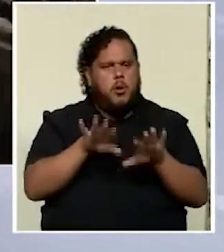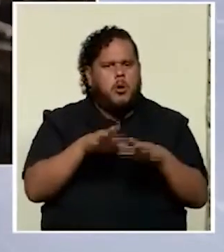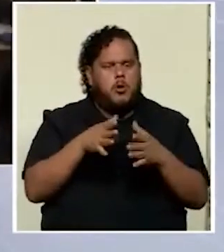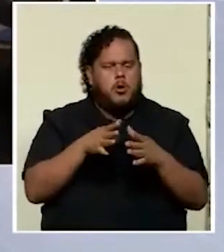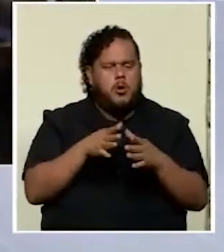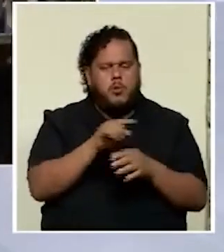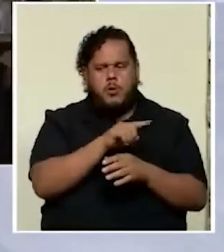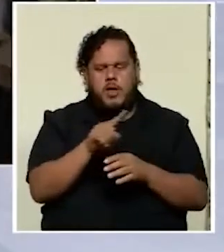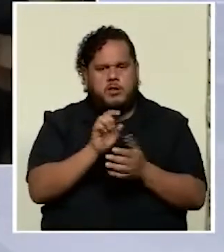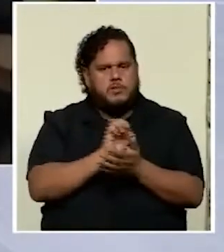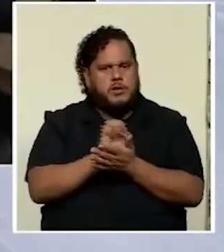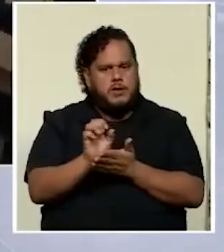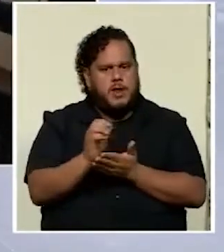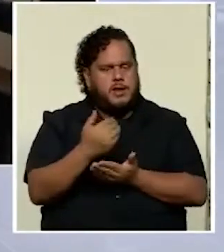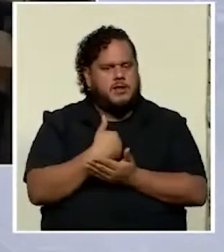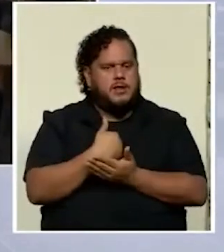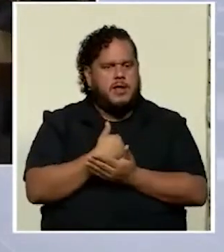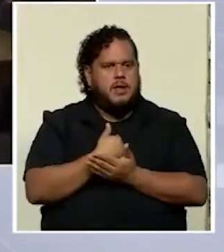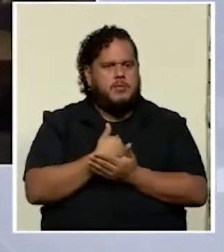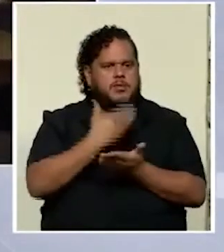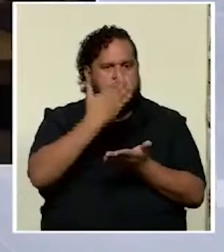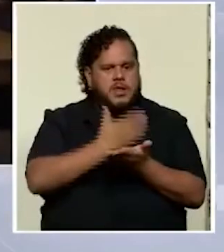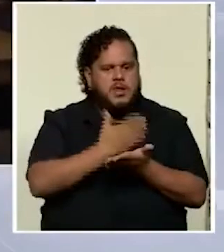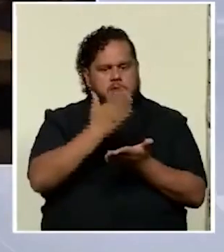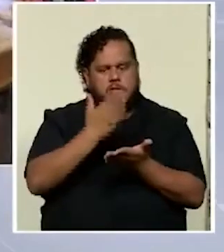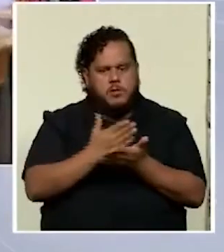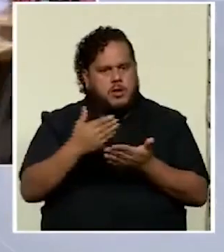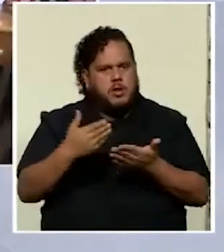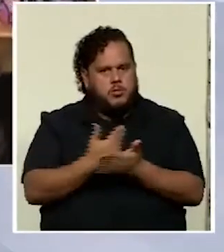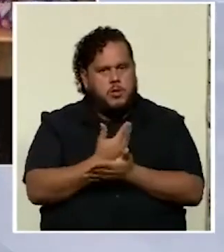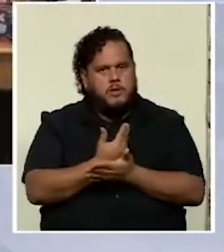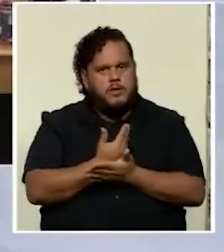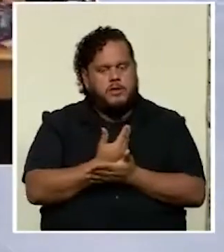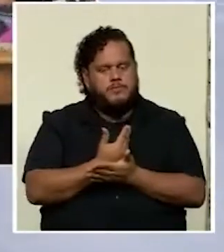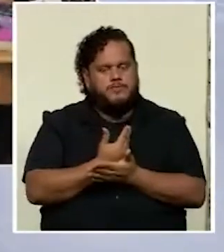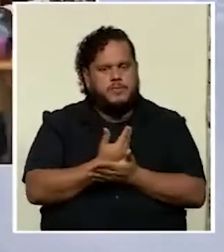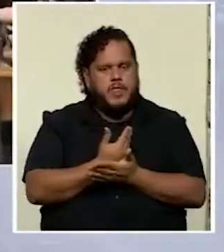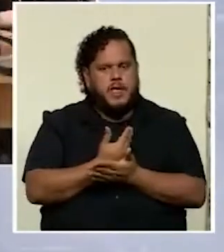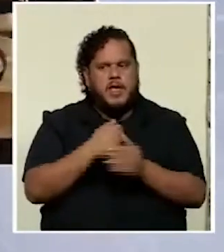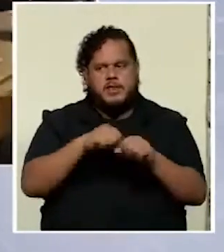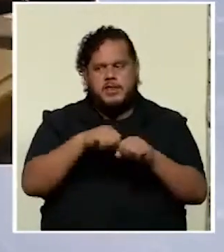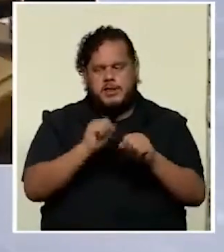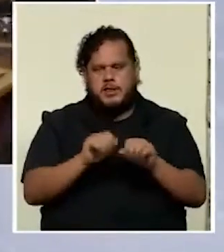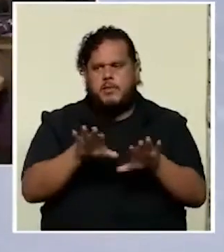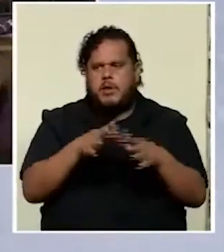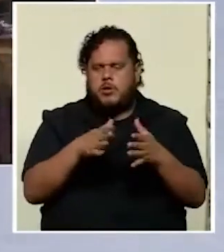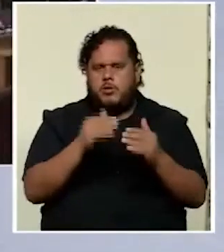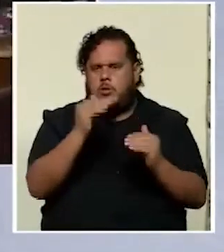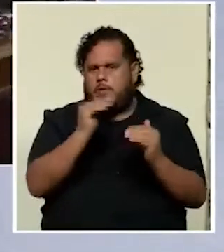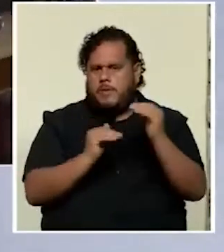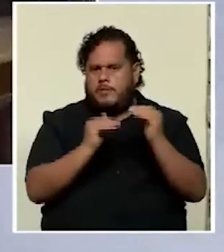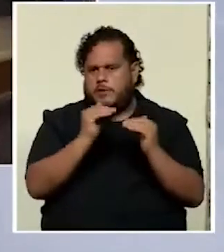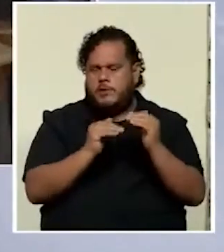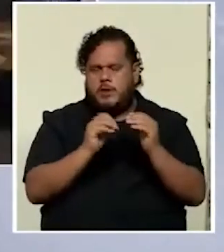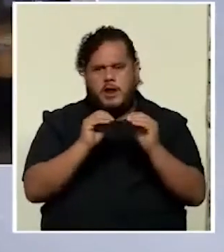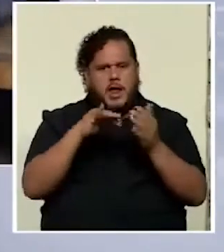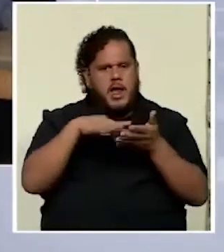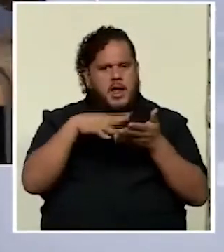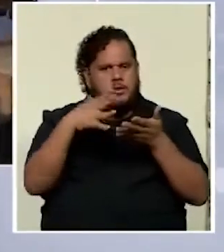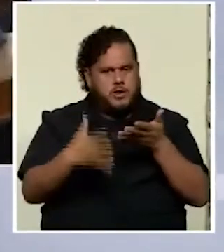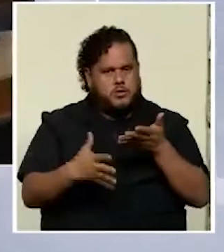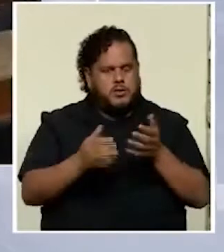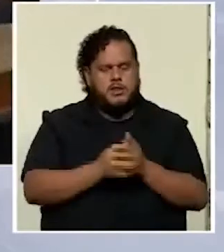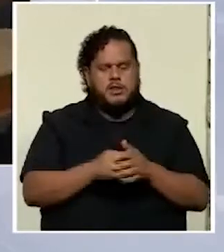van a evitar que tengamos interrupciones nuevas interrupciones del sistema cómo vamos a nivelar a los estudiantes